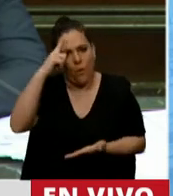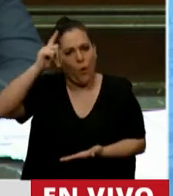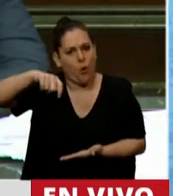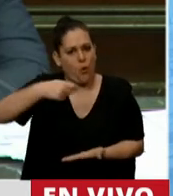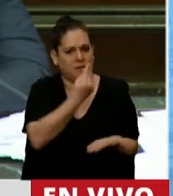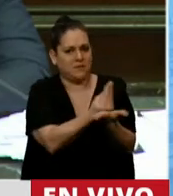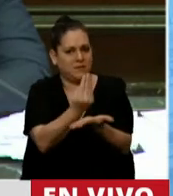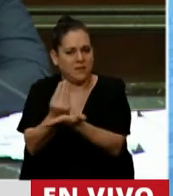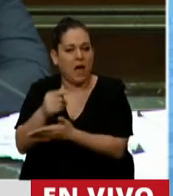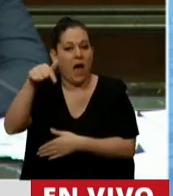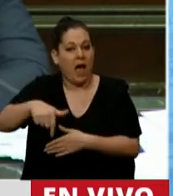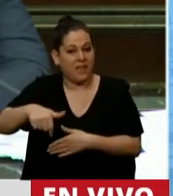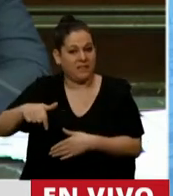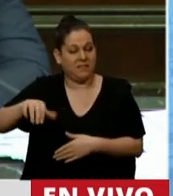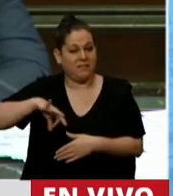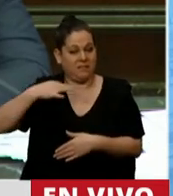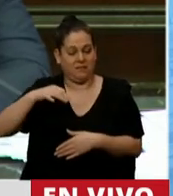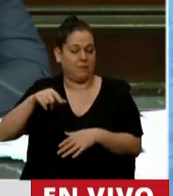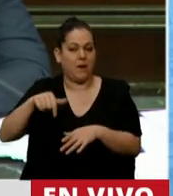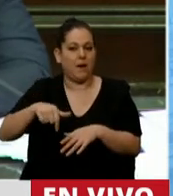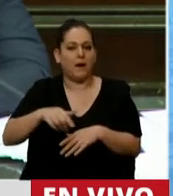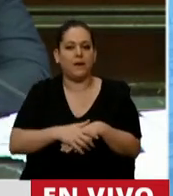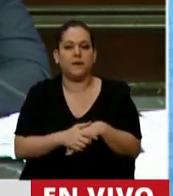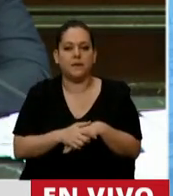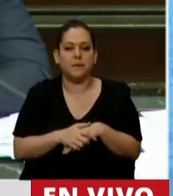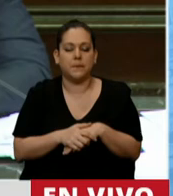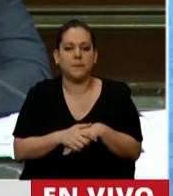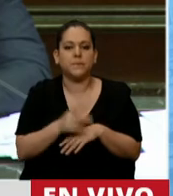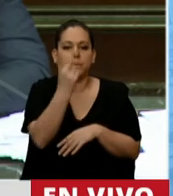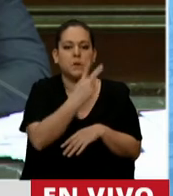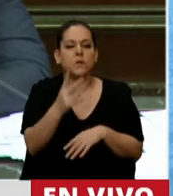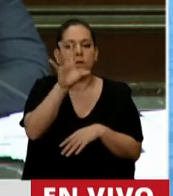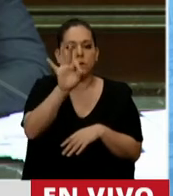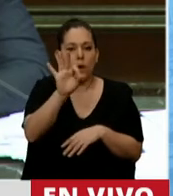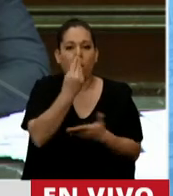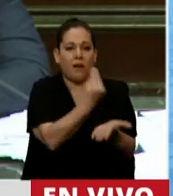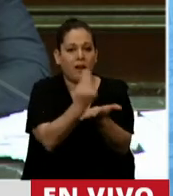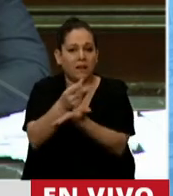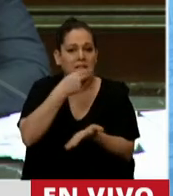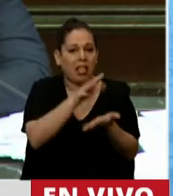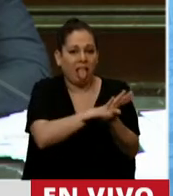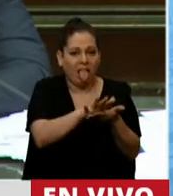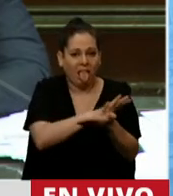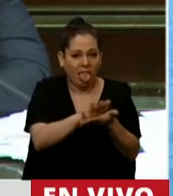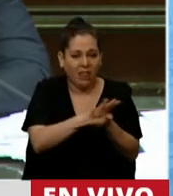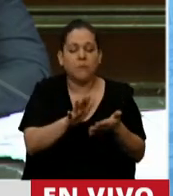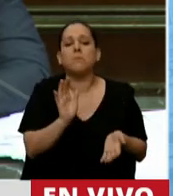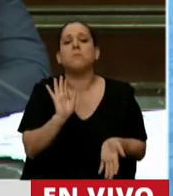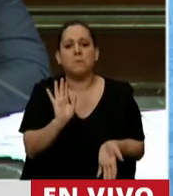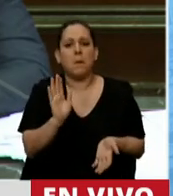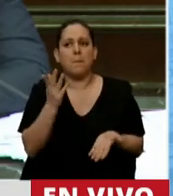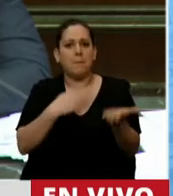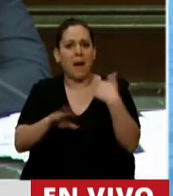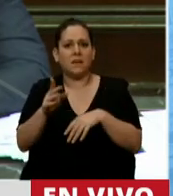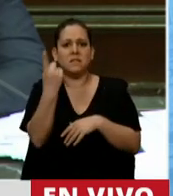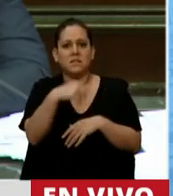Justicia hay alrededor de 250 cargos de magistrados vacantes, de un total de algo menos de mil. Es decir, estamos por encima